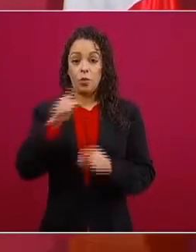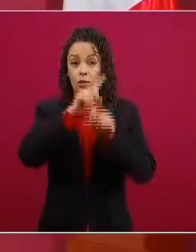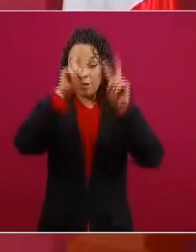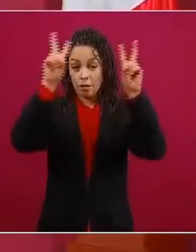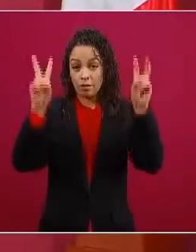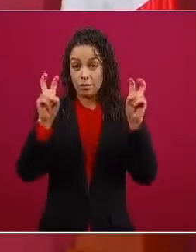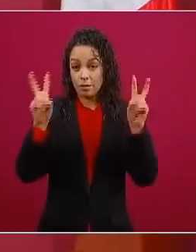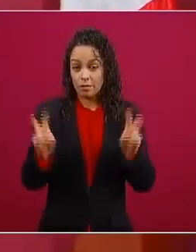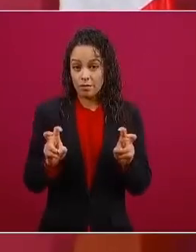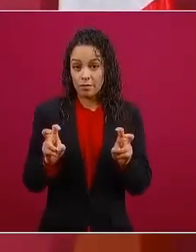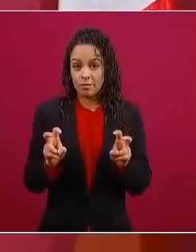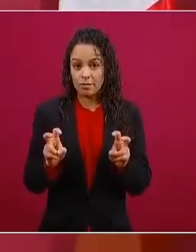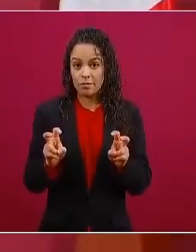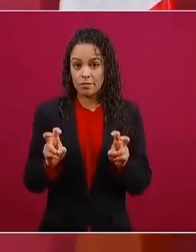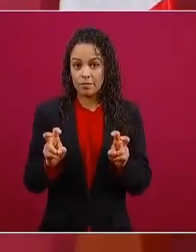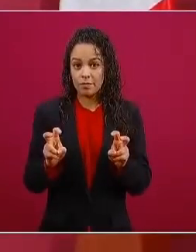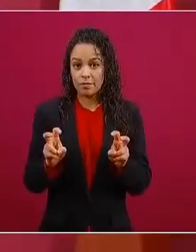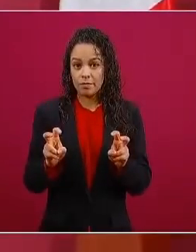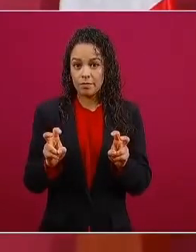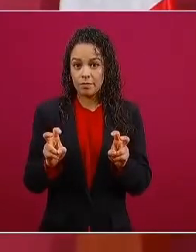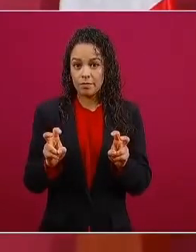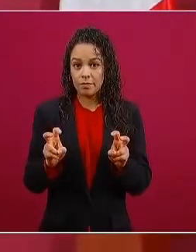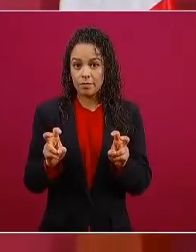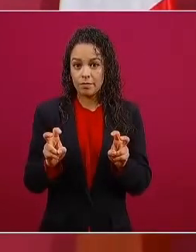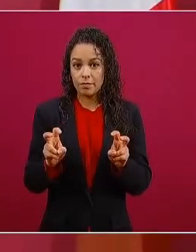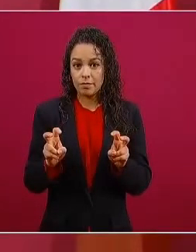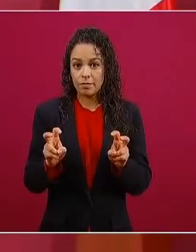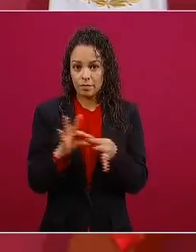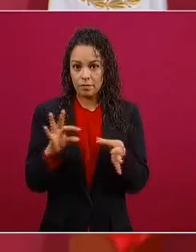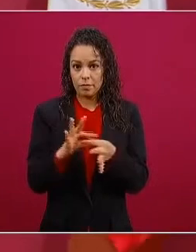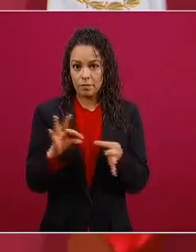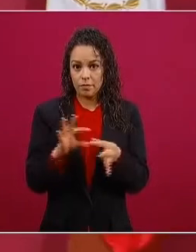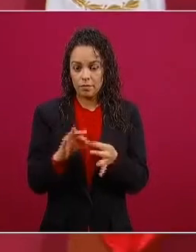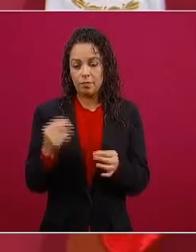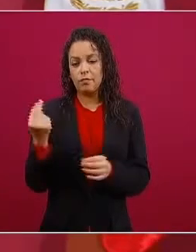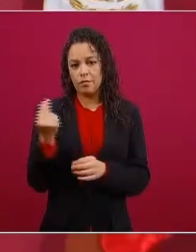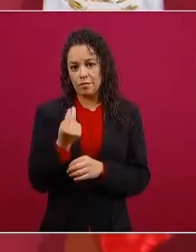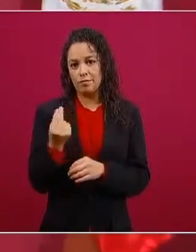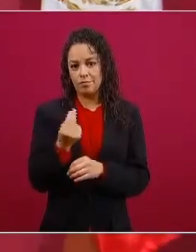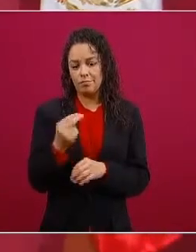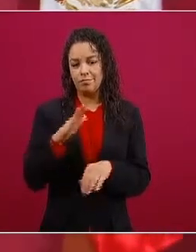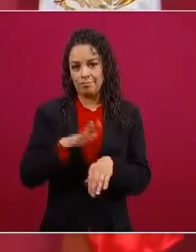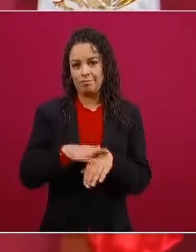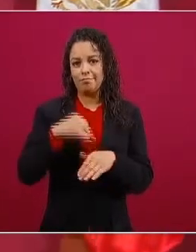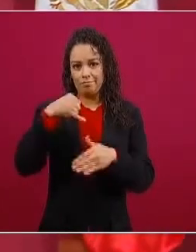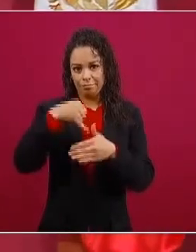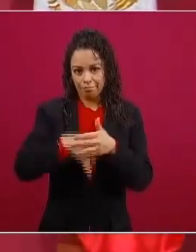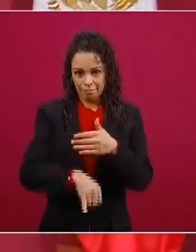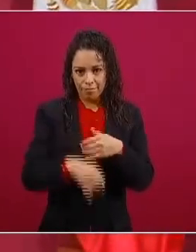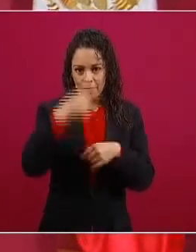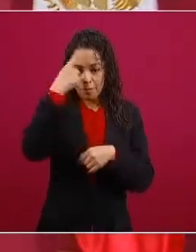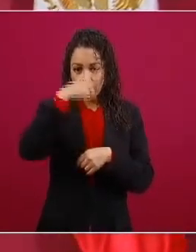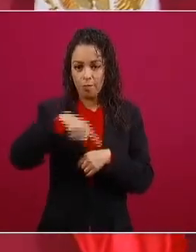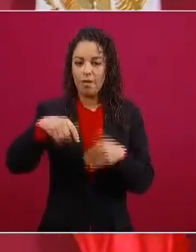una explicación puntual.